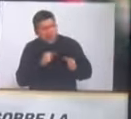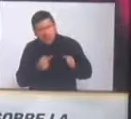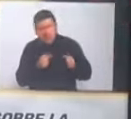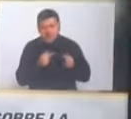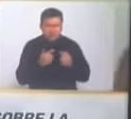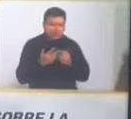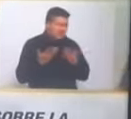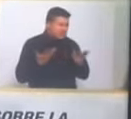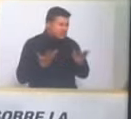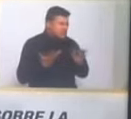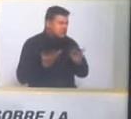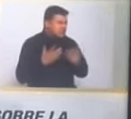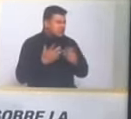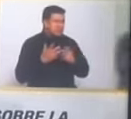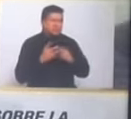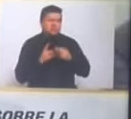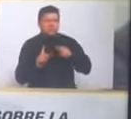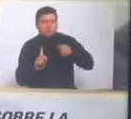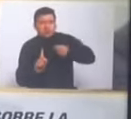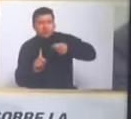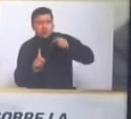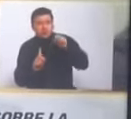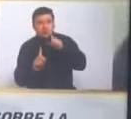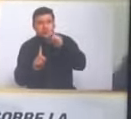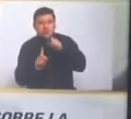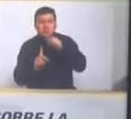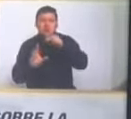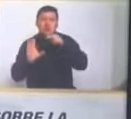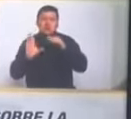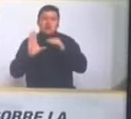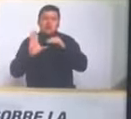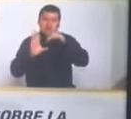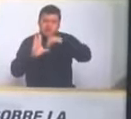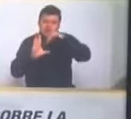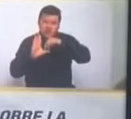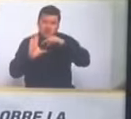para colocarle los subsidios al estrato uno dos